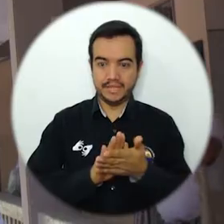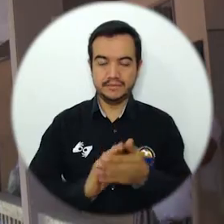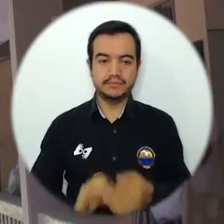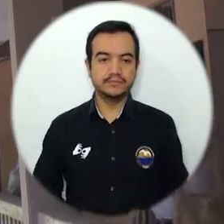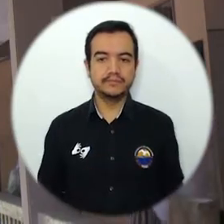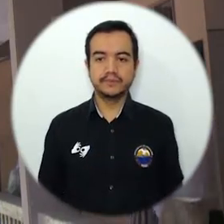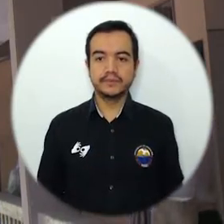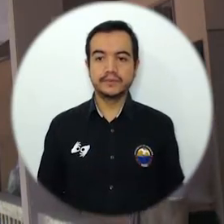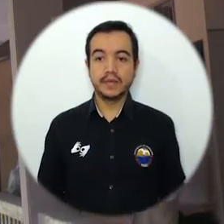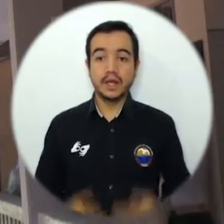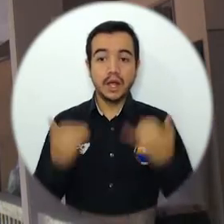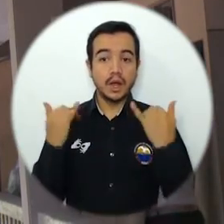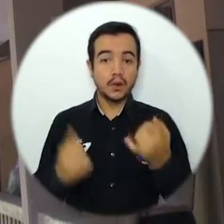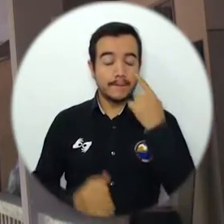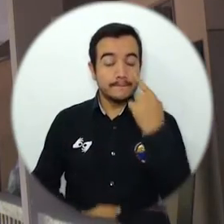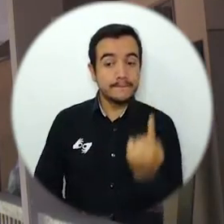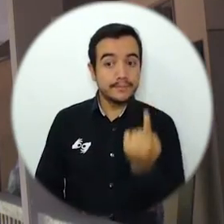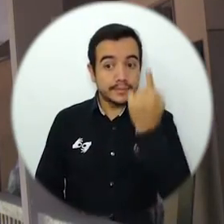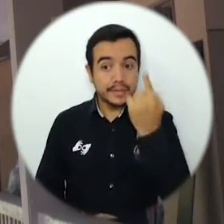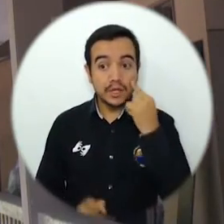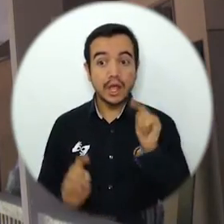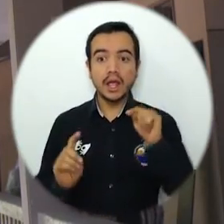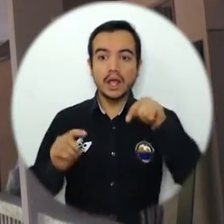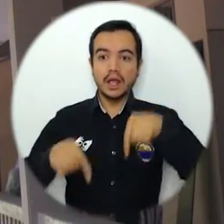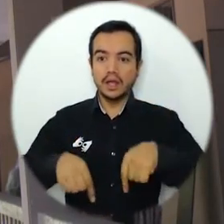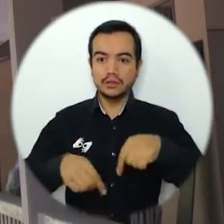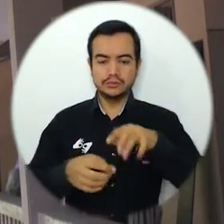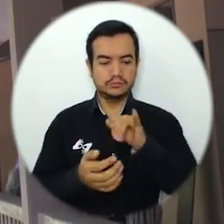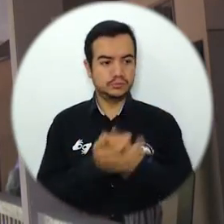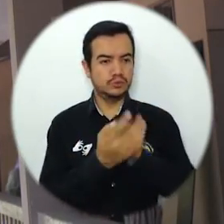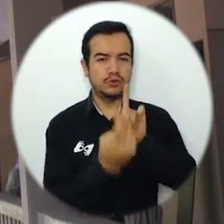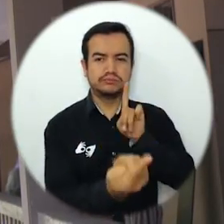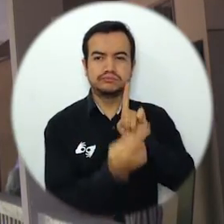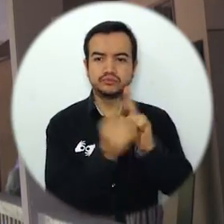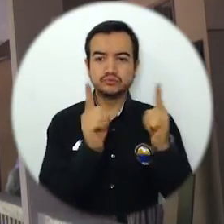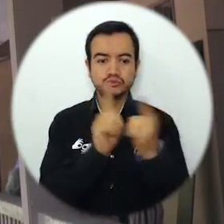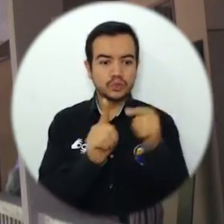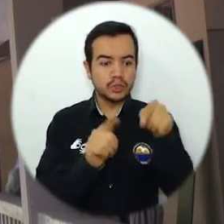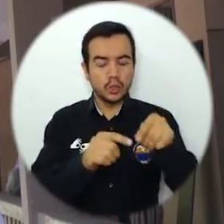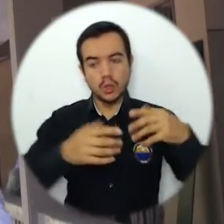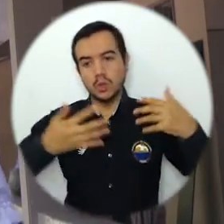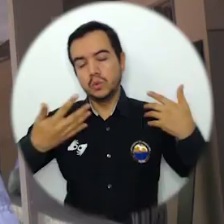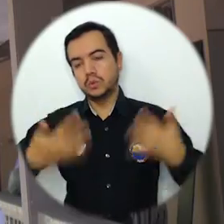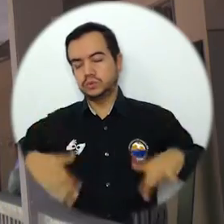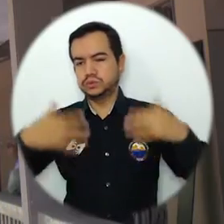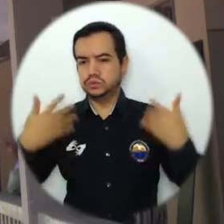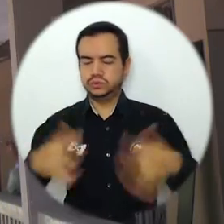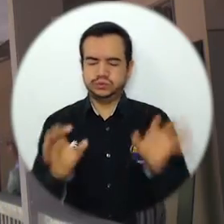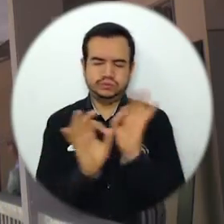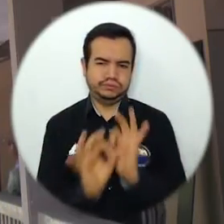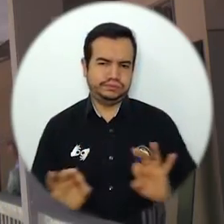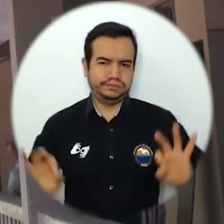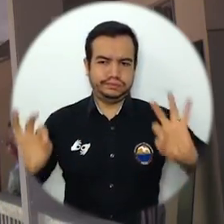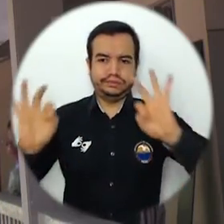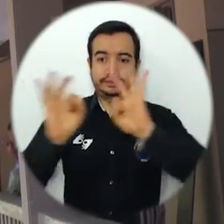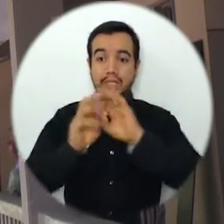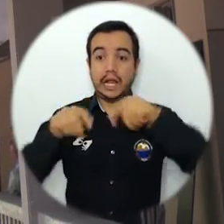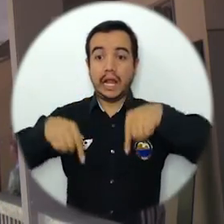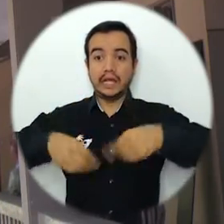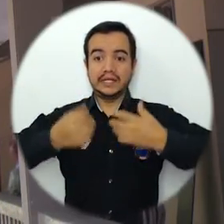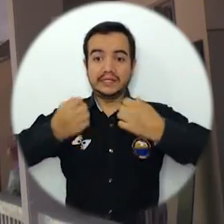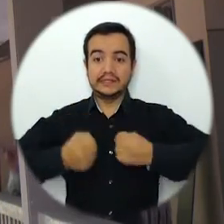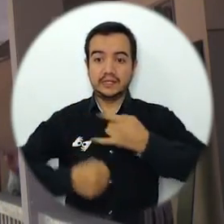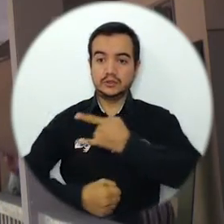paz. Es la primera vez que se lleva a cabo un encuentro tan magno acá en la Universidad de